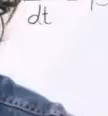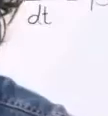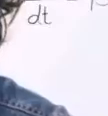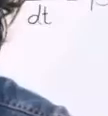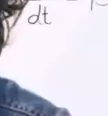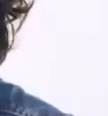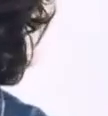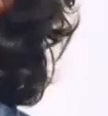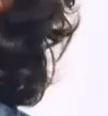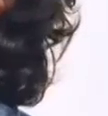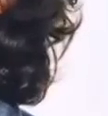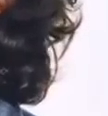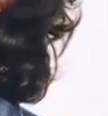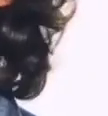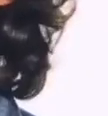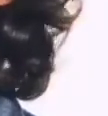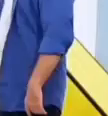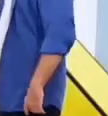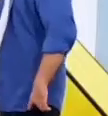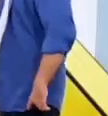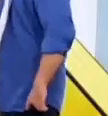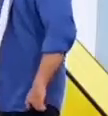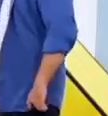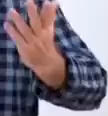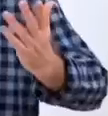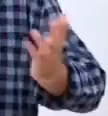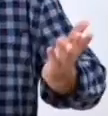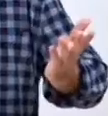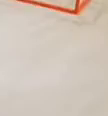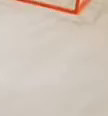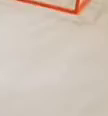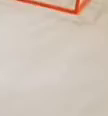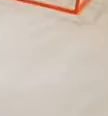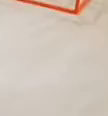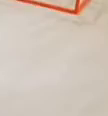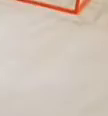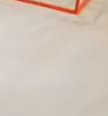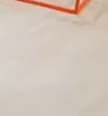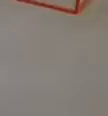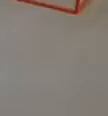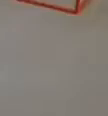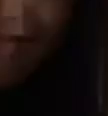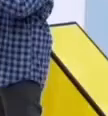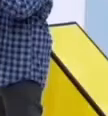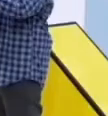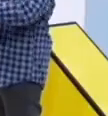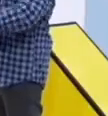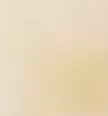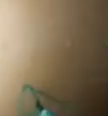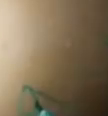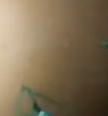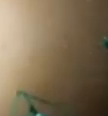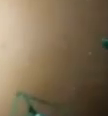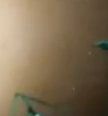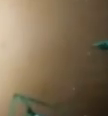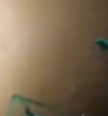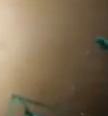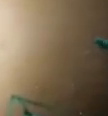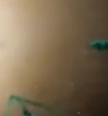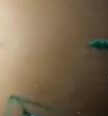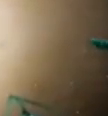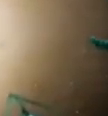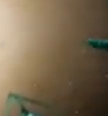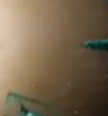No sabes cómo darle el cambio a la seño de la bodega. Mundo Matemático es para ti. Te presenta Mi